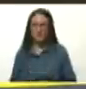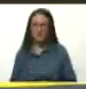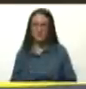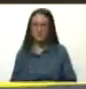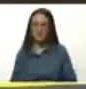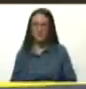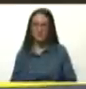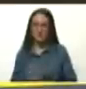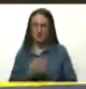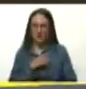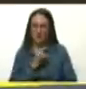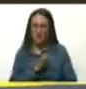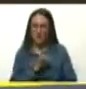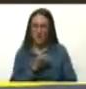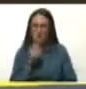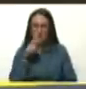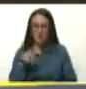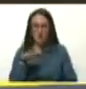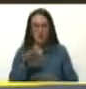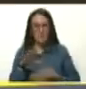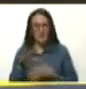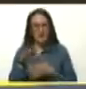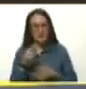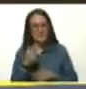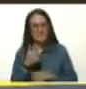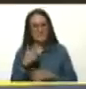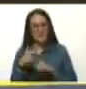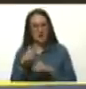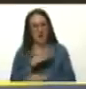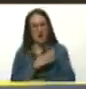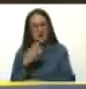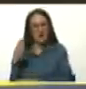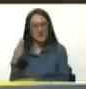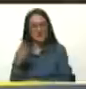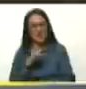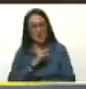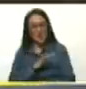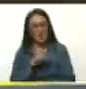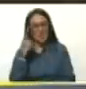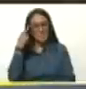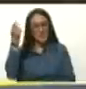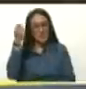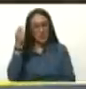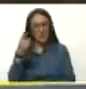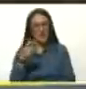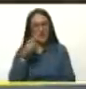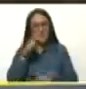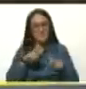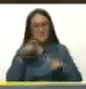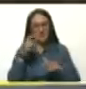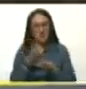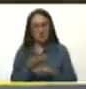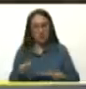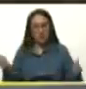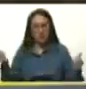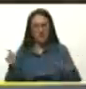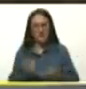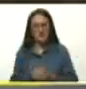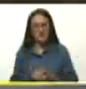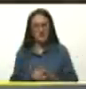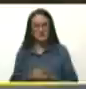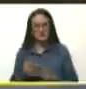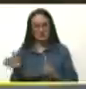¡Qué dolor para los pueblos de América Latina y el Caribe! ¡Qué dolor para la memoria de los mártires, de los desaparecidos, de los